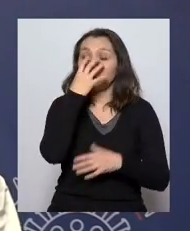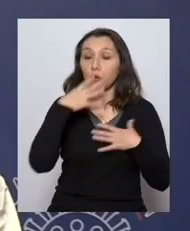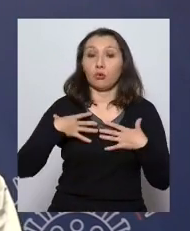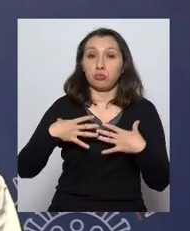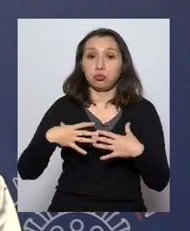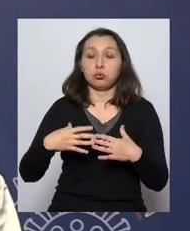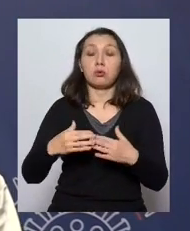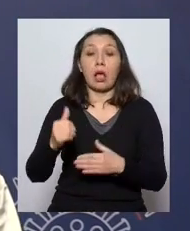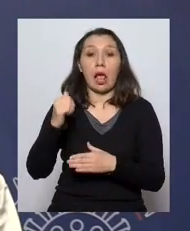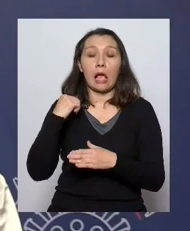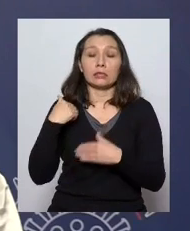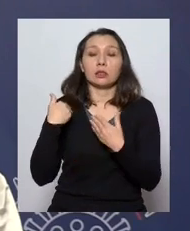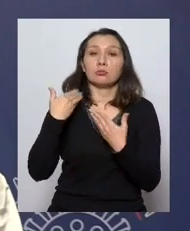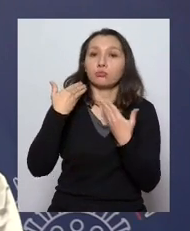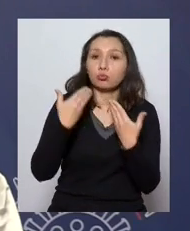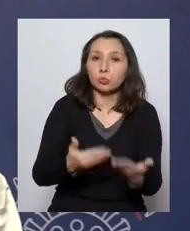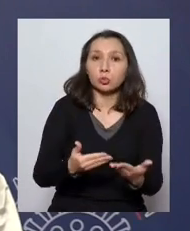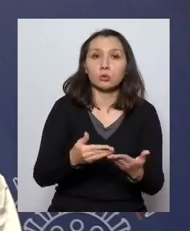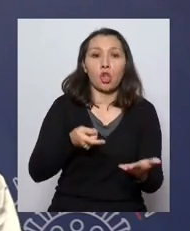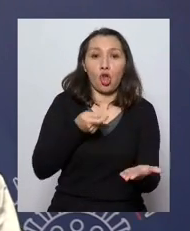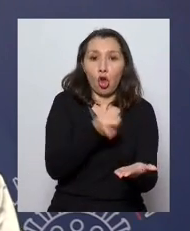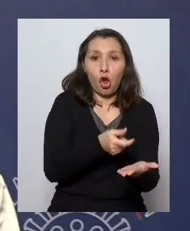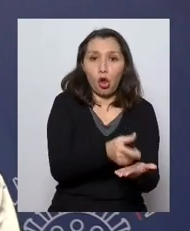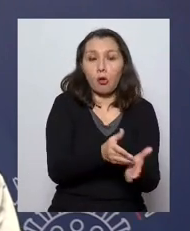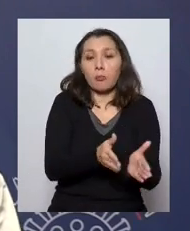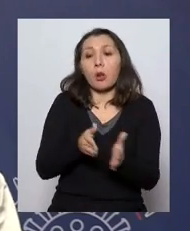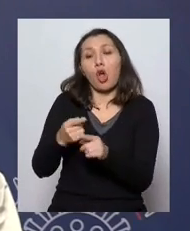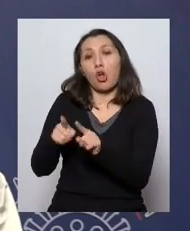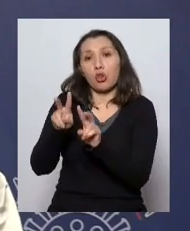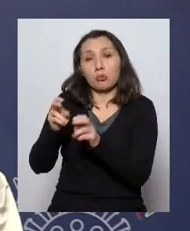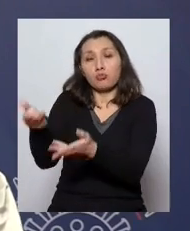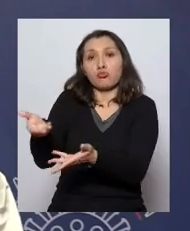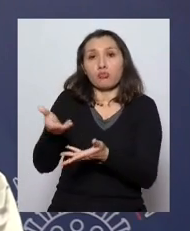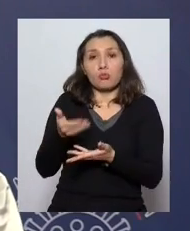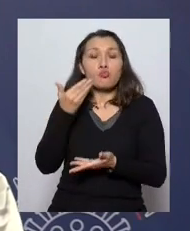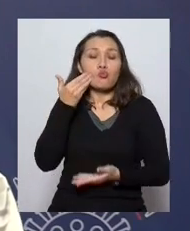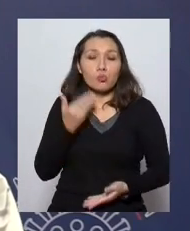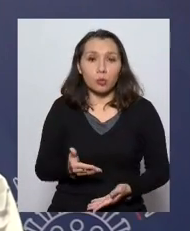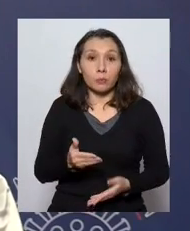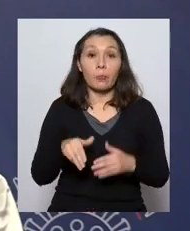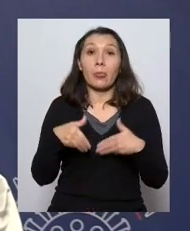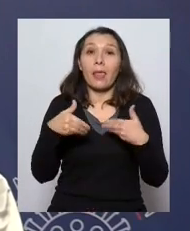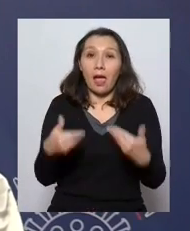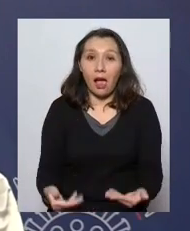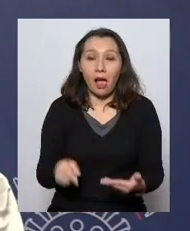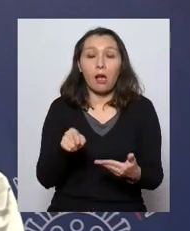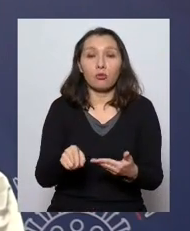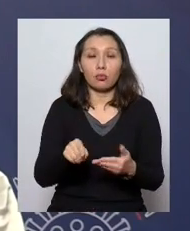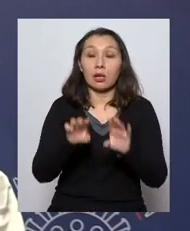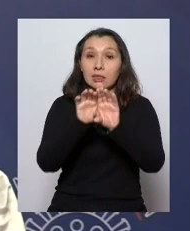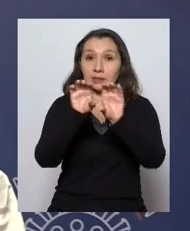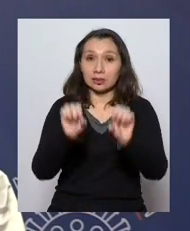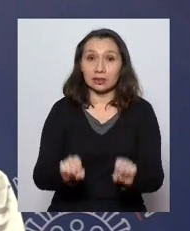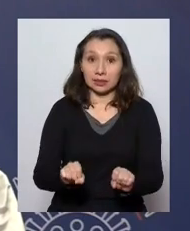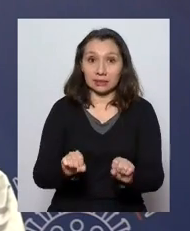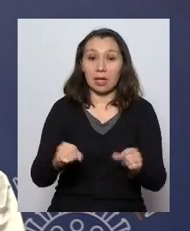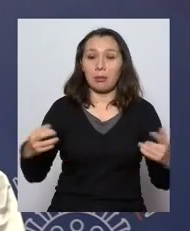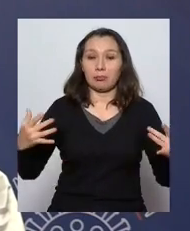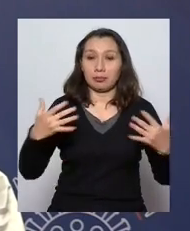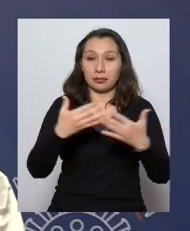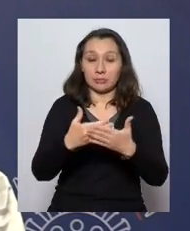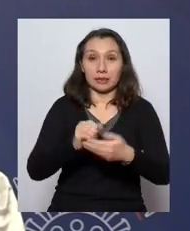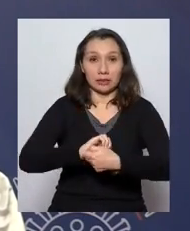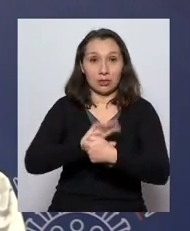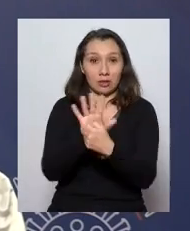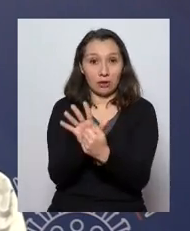entregados el día de ayer, tanto por compras como por donaciones. Actualmente nuestro sistema integrado